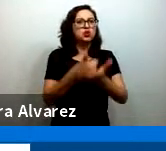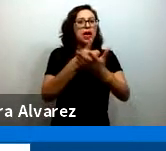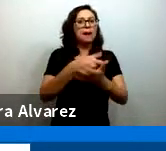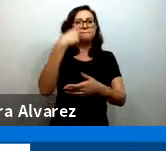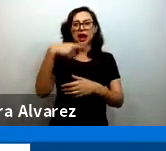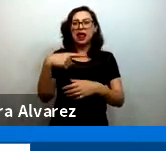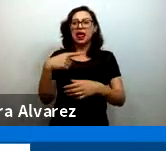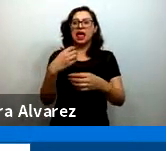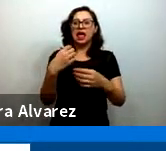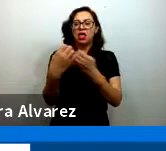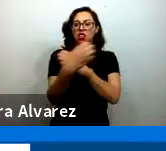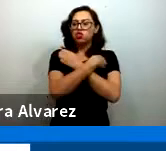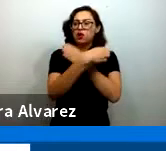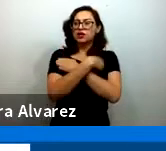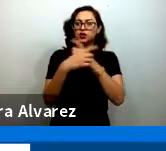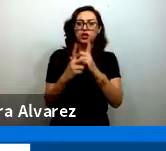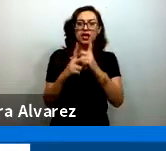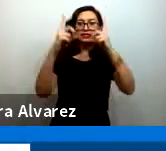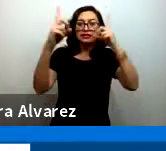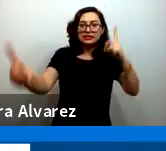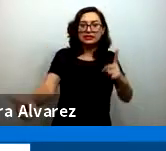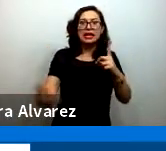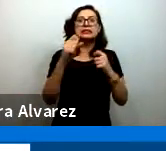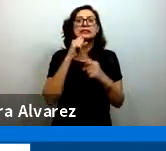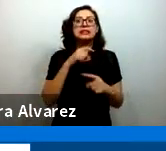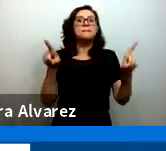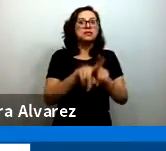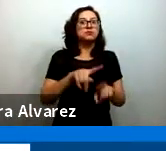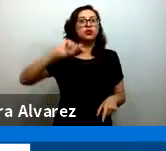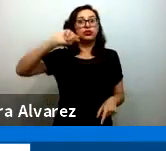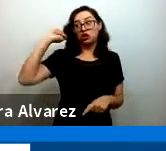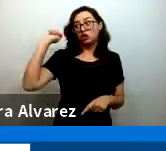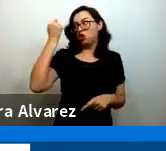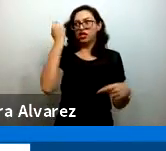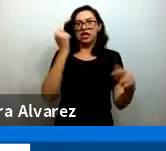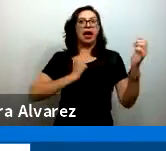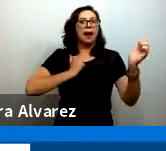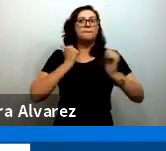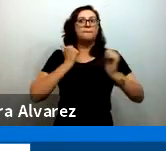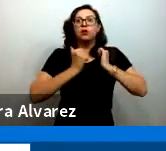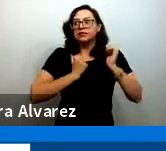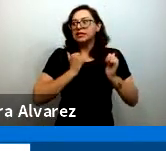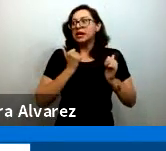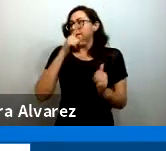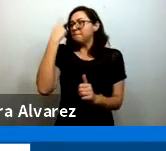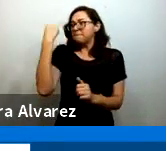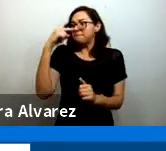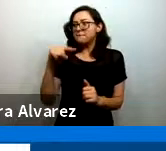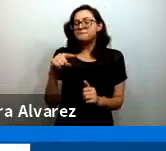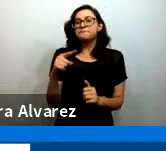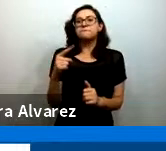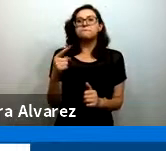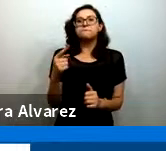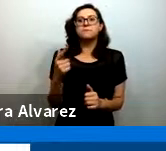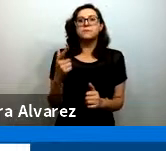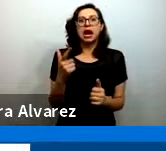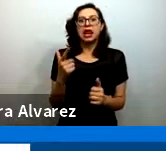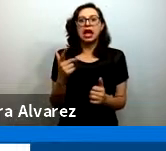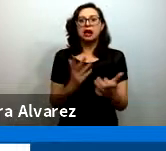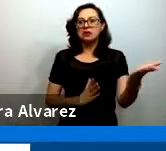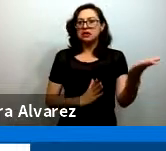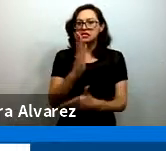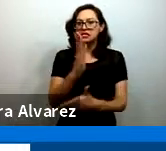buscando aprovechar de la tecnología para asegurar un acceso inclusivo y